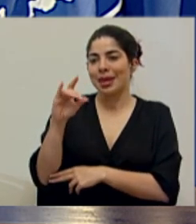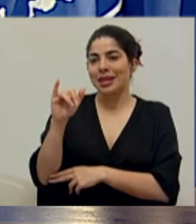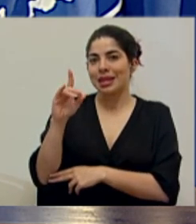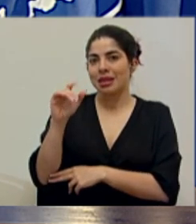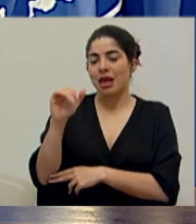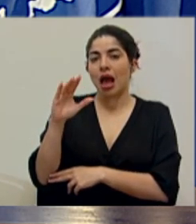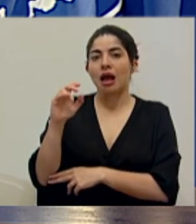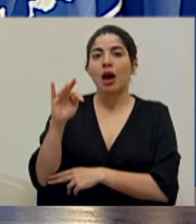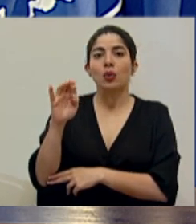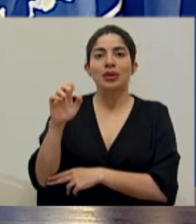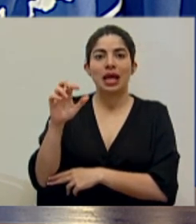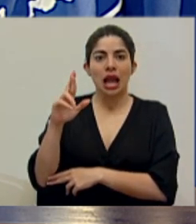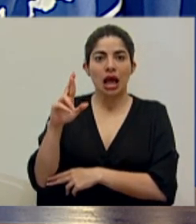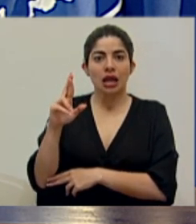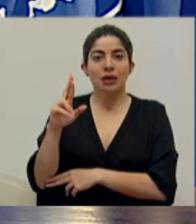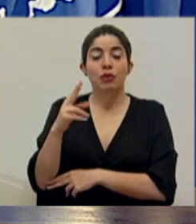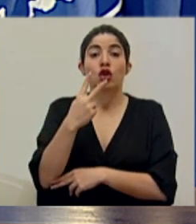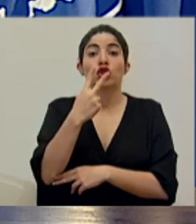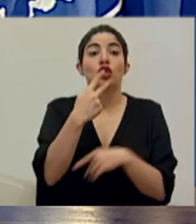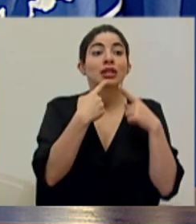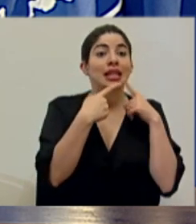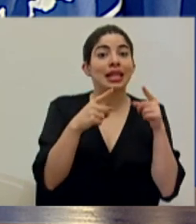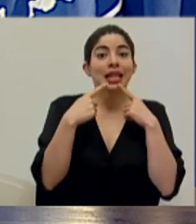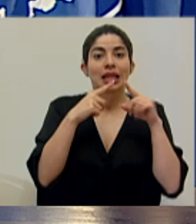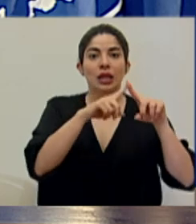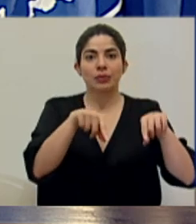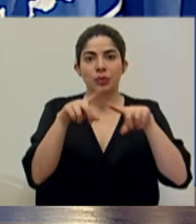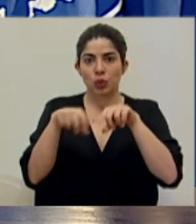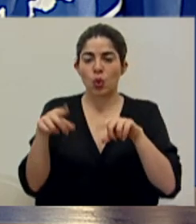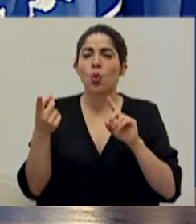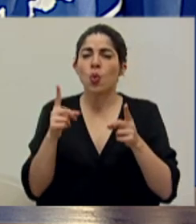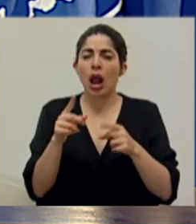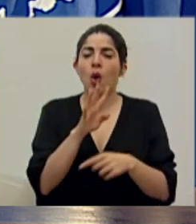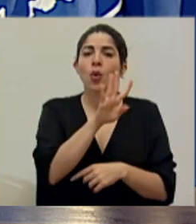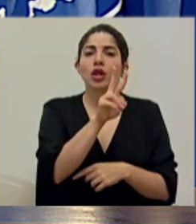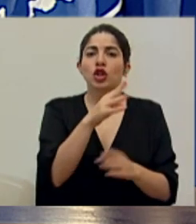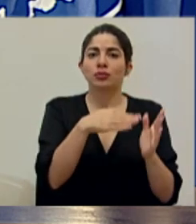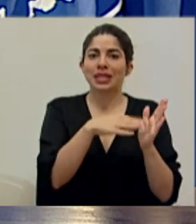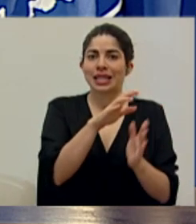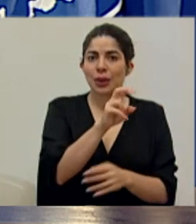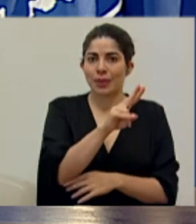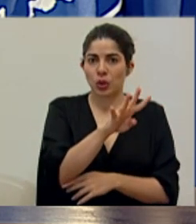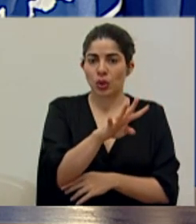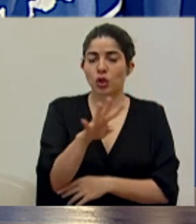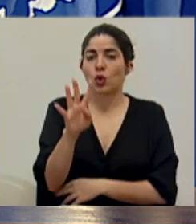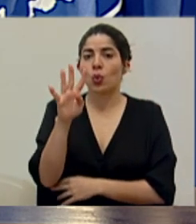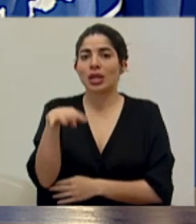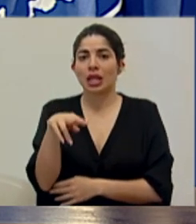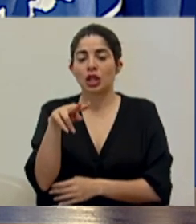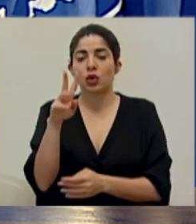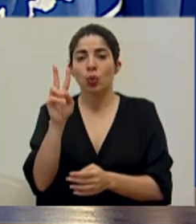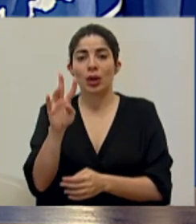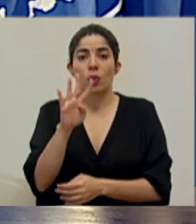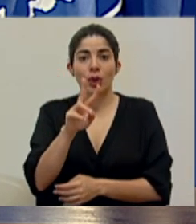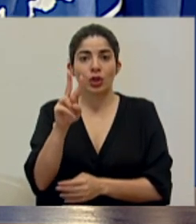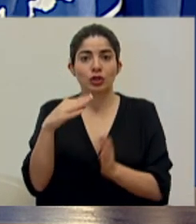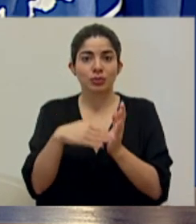que suspendió dos decretos, el 42.524 y el 42.525.